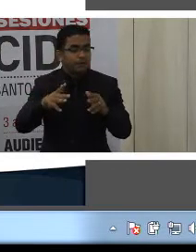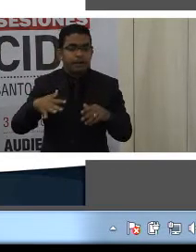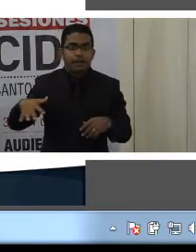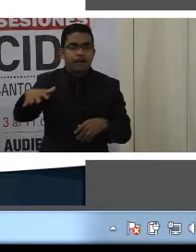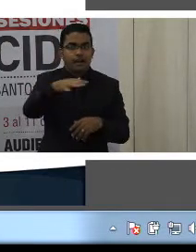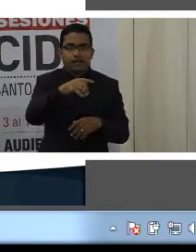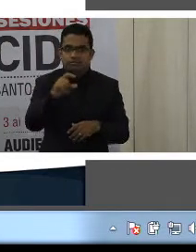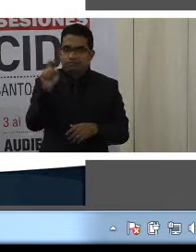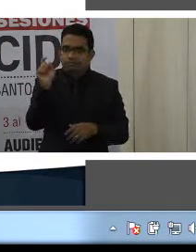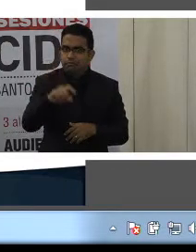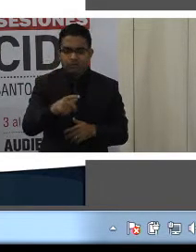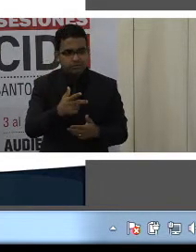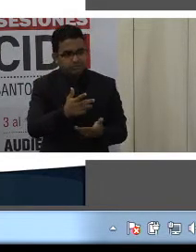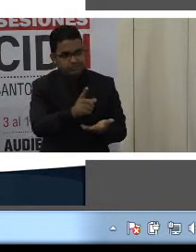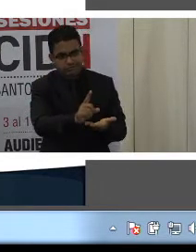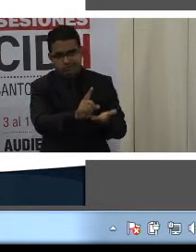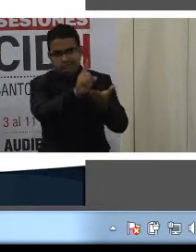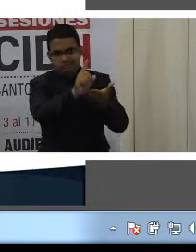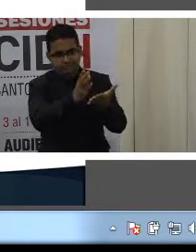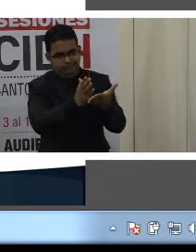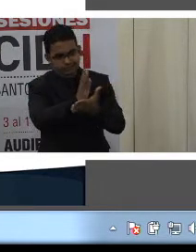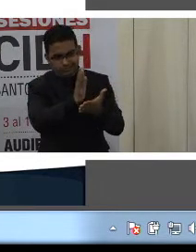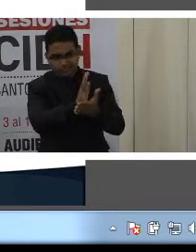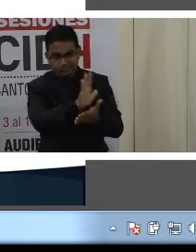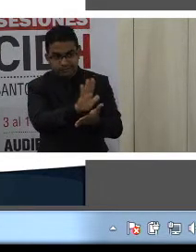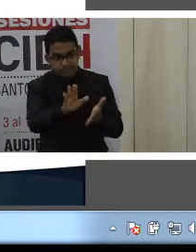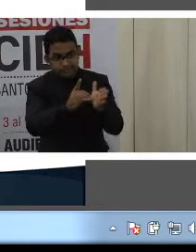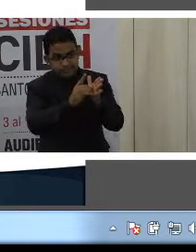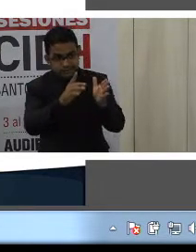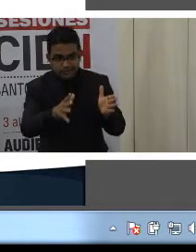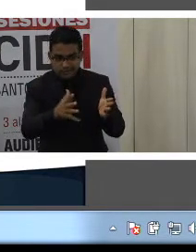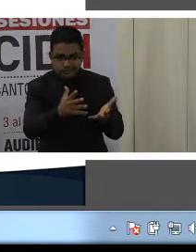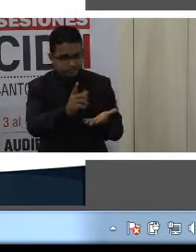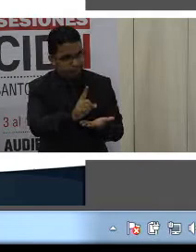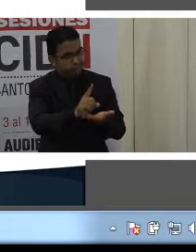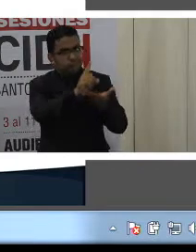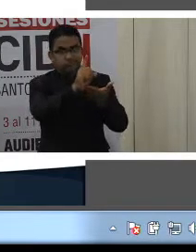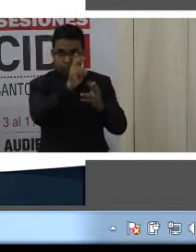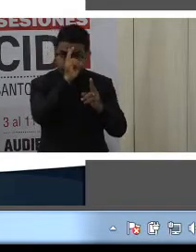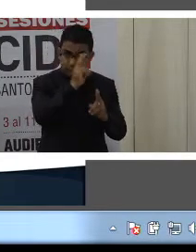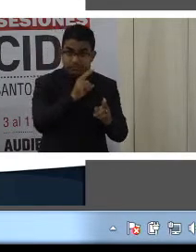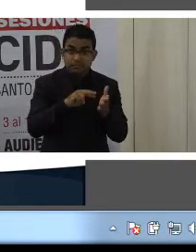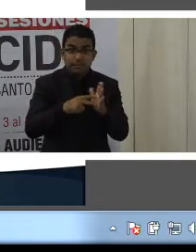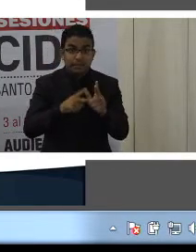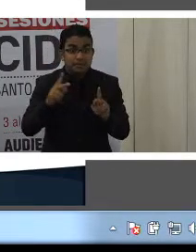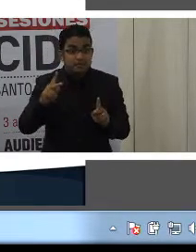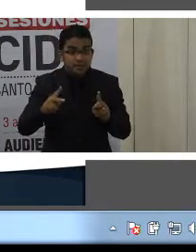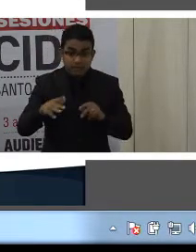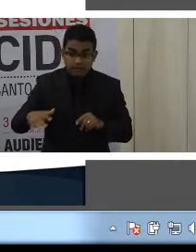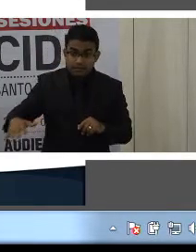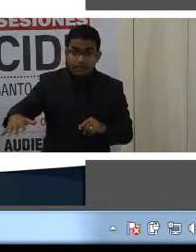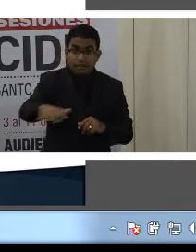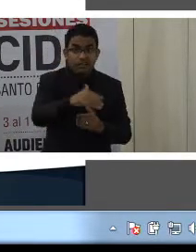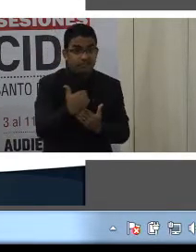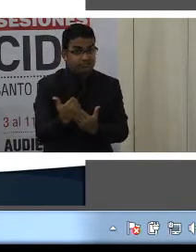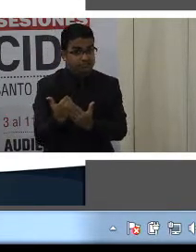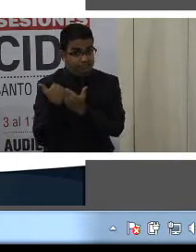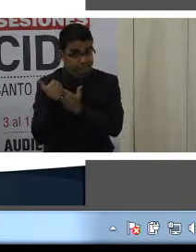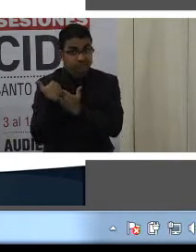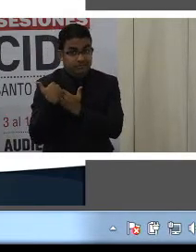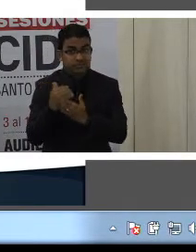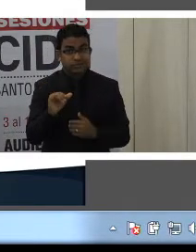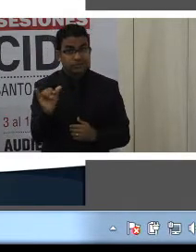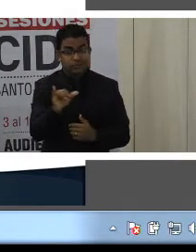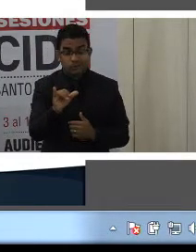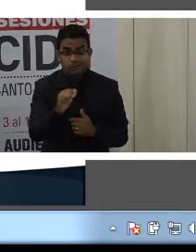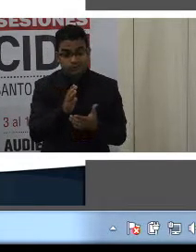las personas con discapacidad. Es decir, se recoge la corresponsabilidad de la sociedad en el pleno ejercicio